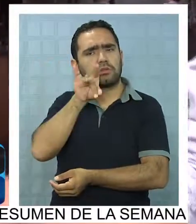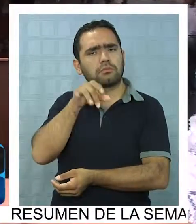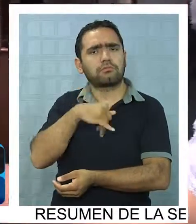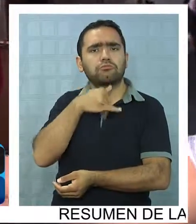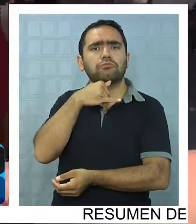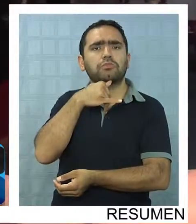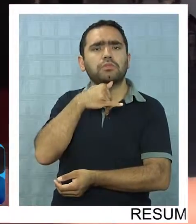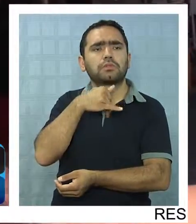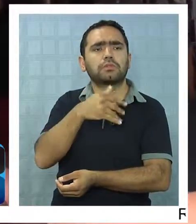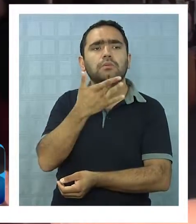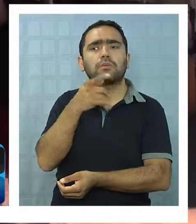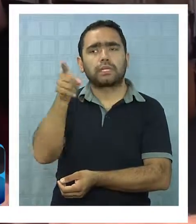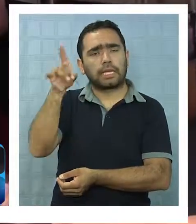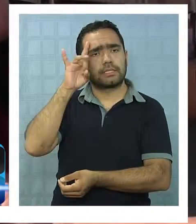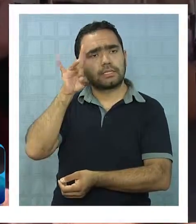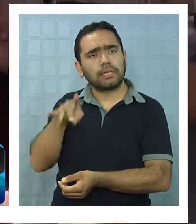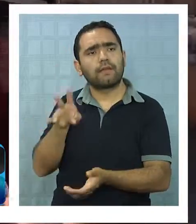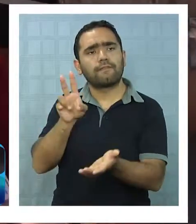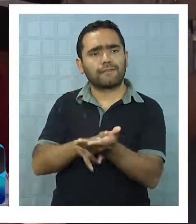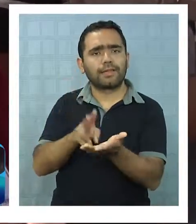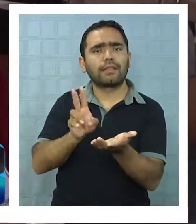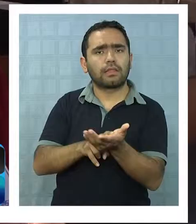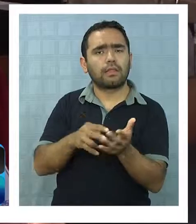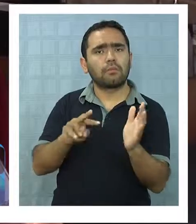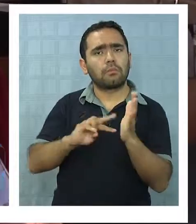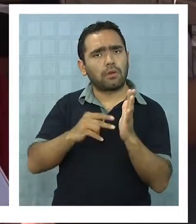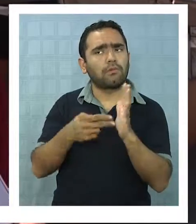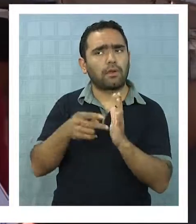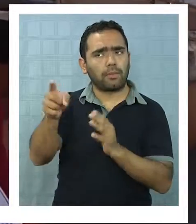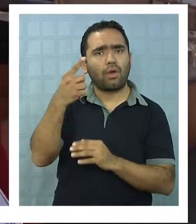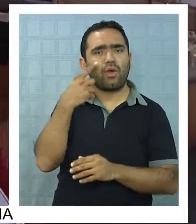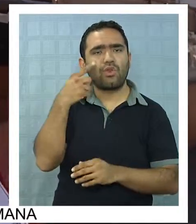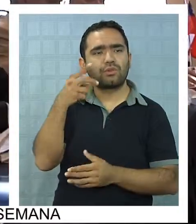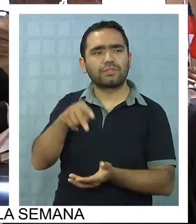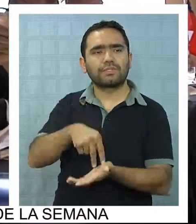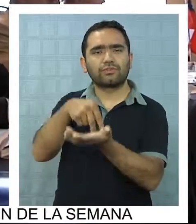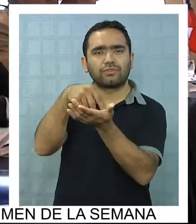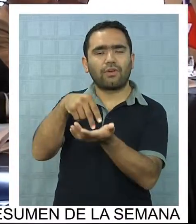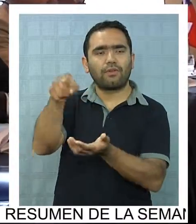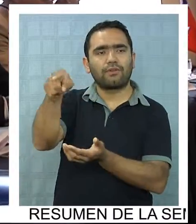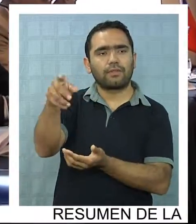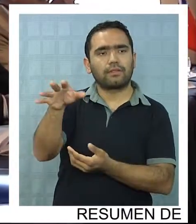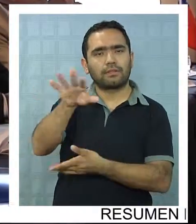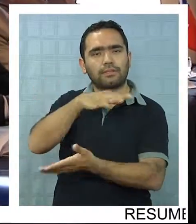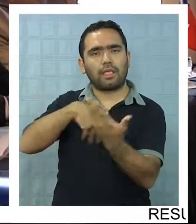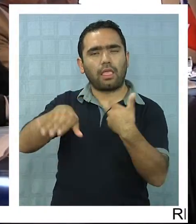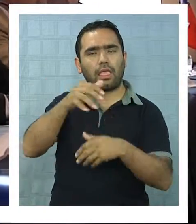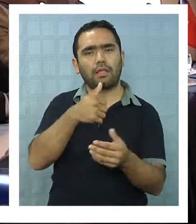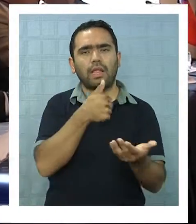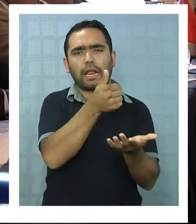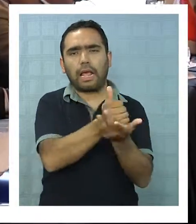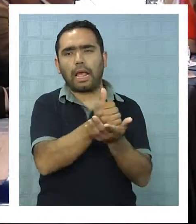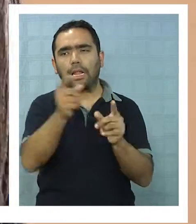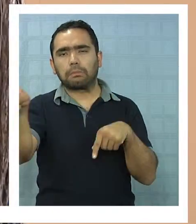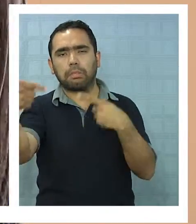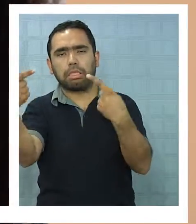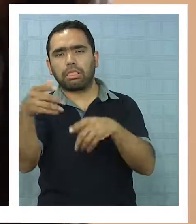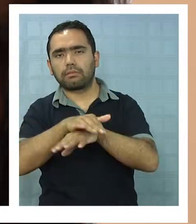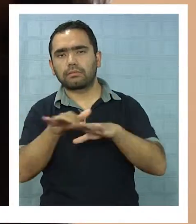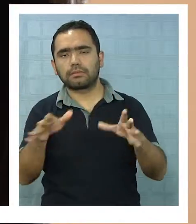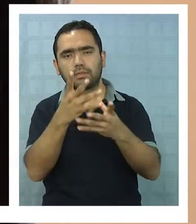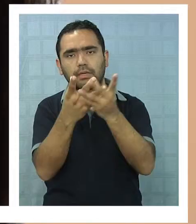mejor, porque ella sabe realmente los problemas de SOFRI y que se acaban estas discusiones entre la alcaldía y todas las cosas.